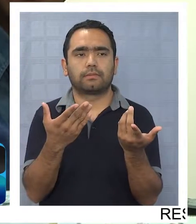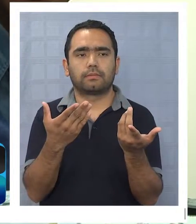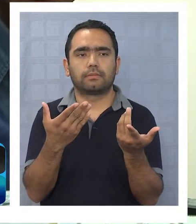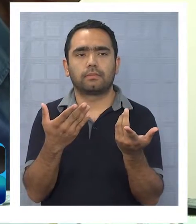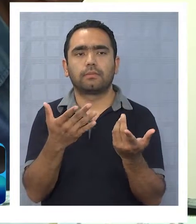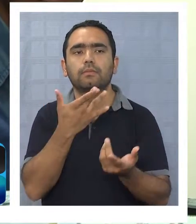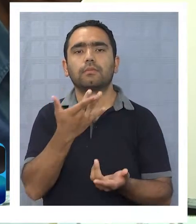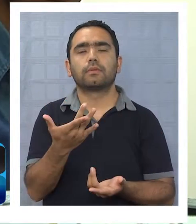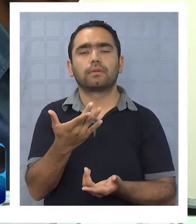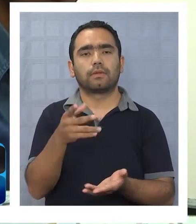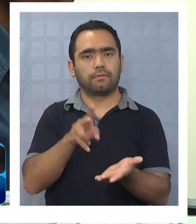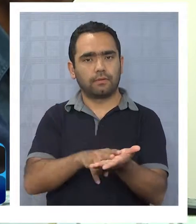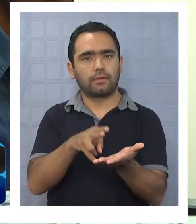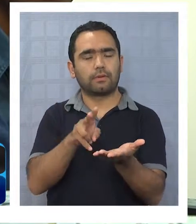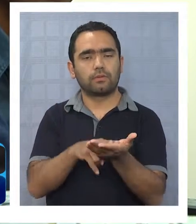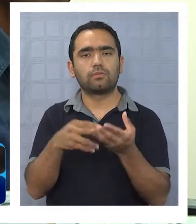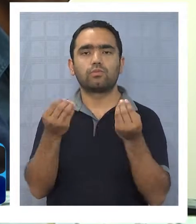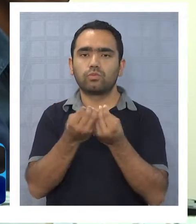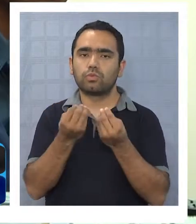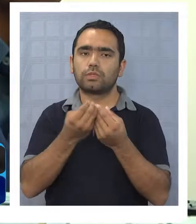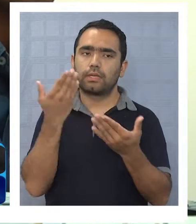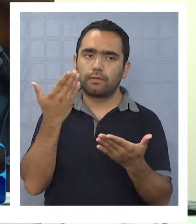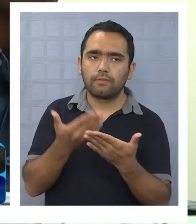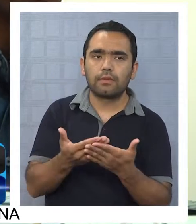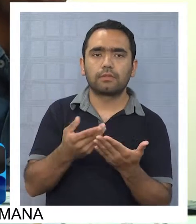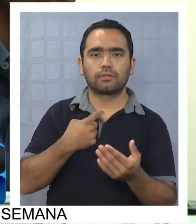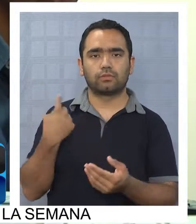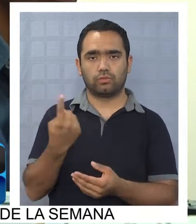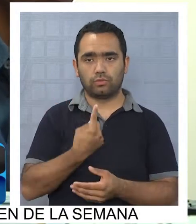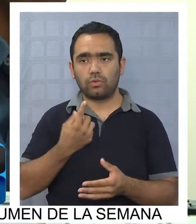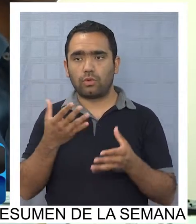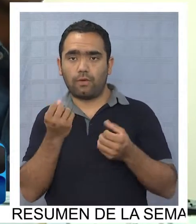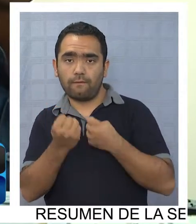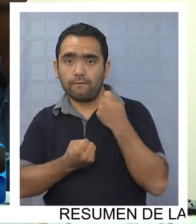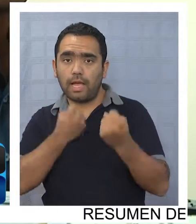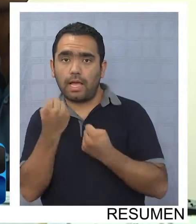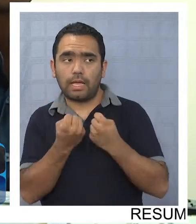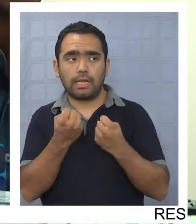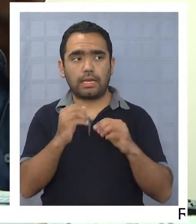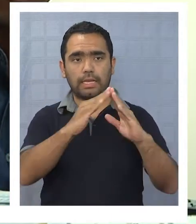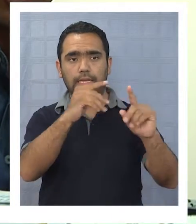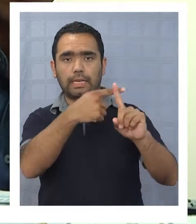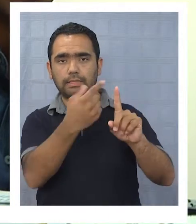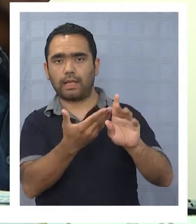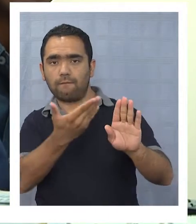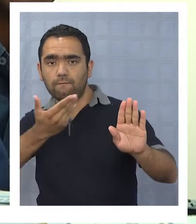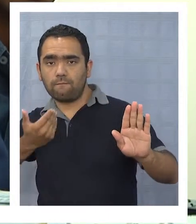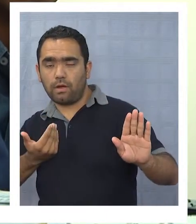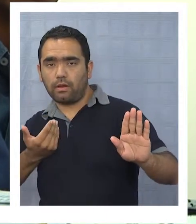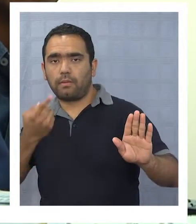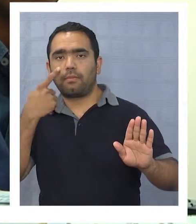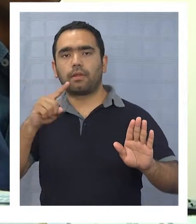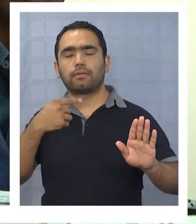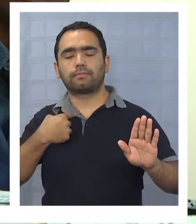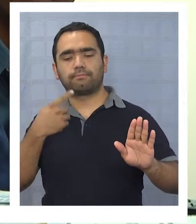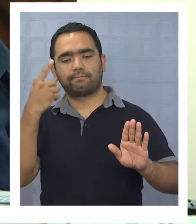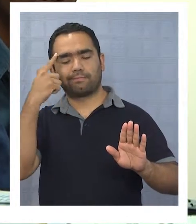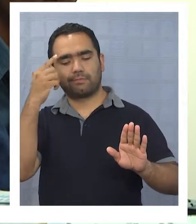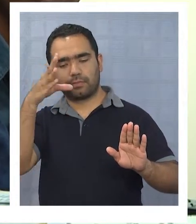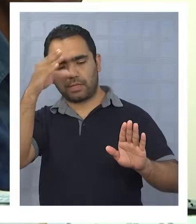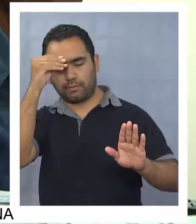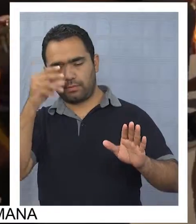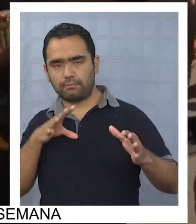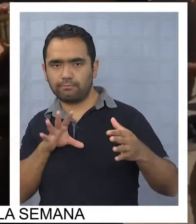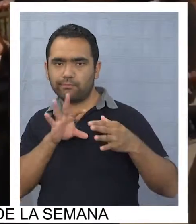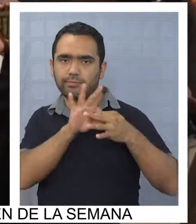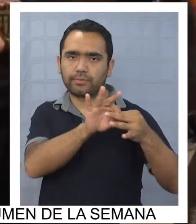es verdad que muchas veces los bailes religiosos estamos un poco fuera de la iglesia, pero hemos aprendido a que tenemos que ir más comunadamente